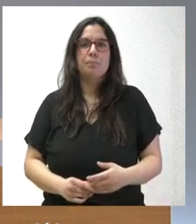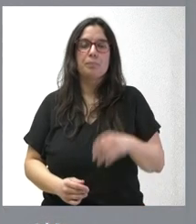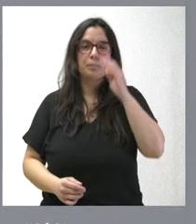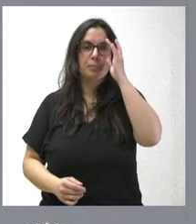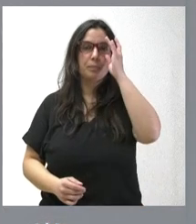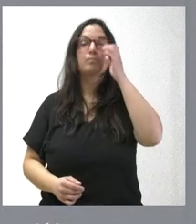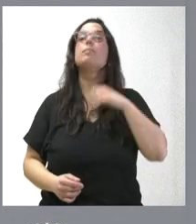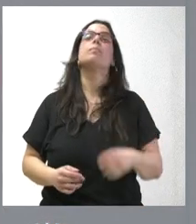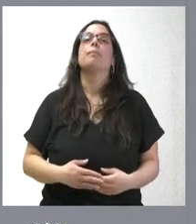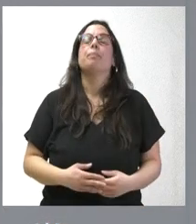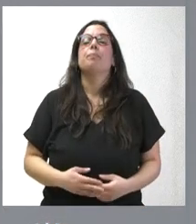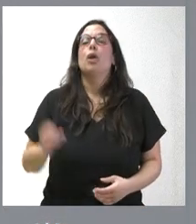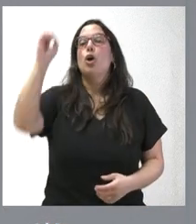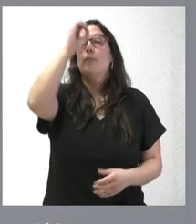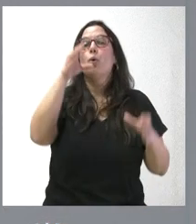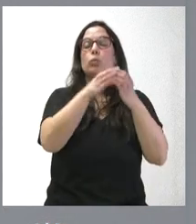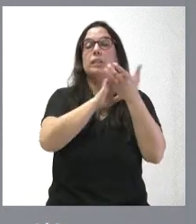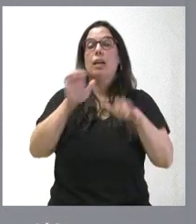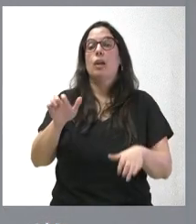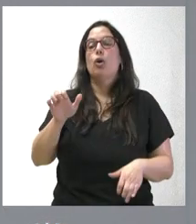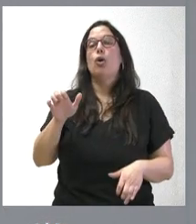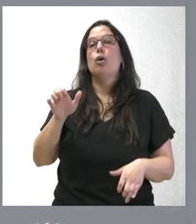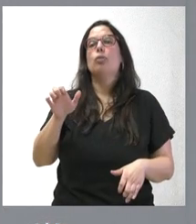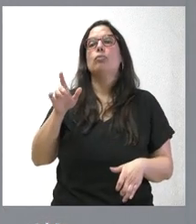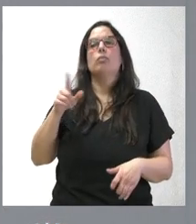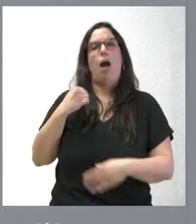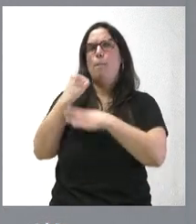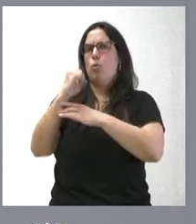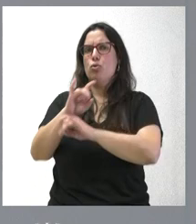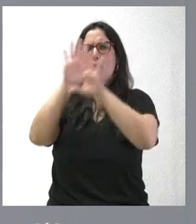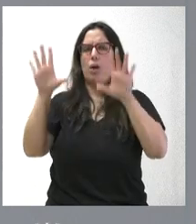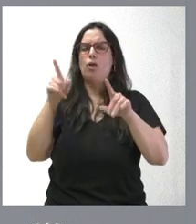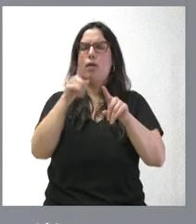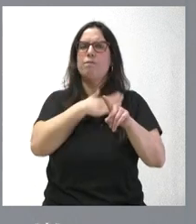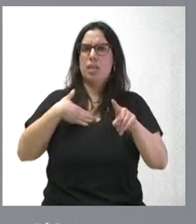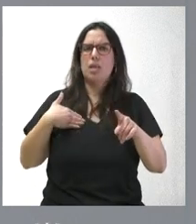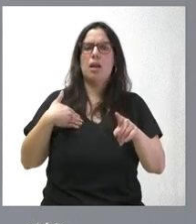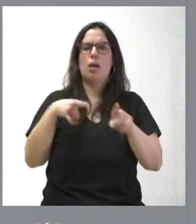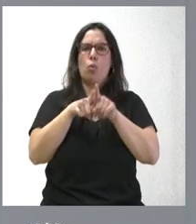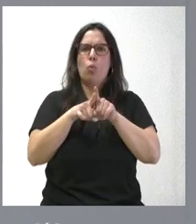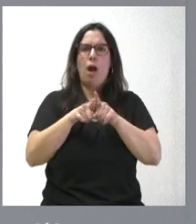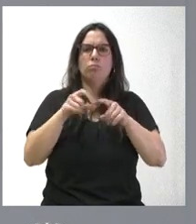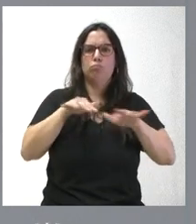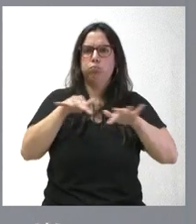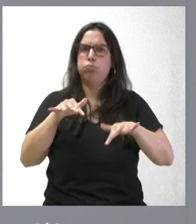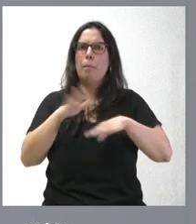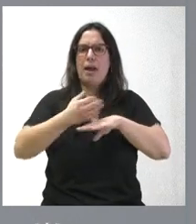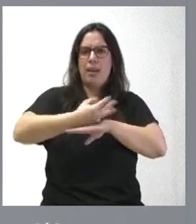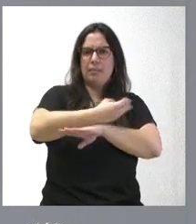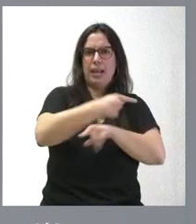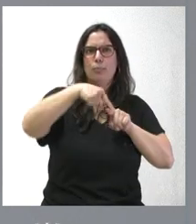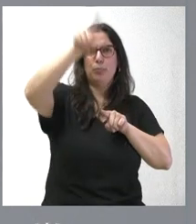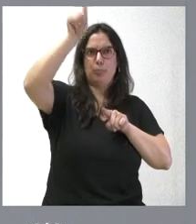La posición de la Junta de Castiones declaro apoyo a la realización de esta infraestructura que es muy demandada y, por tanto, apoyamos a todas las entidades